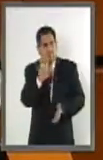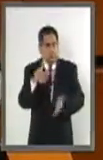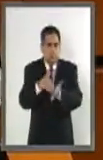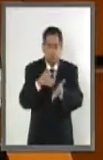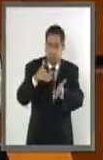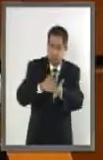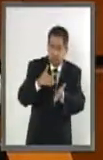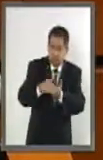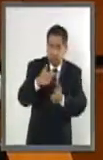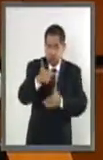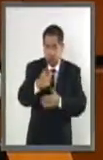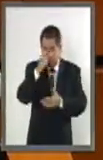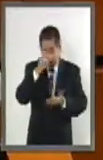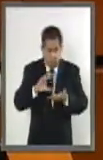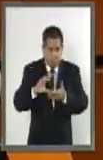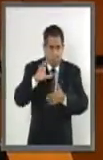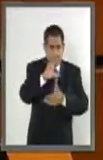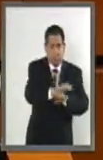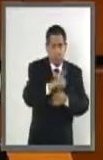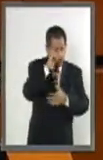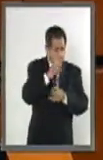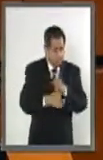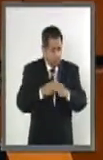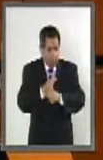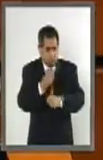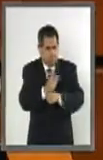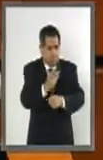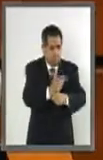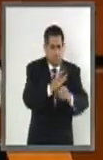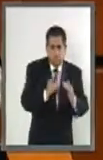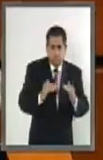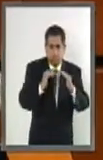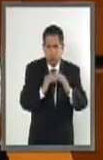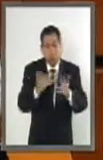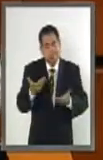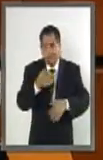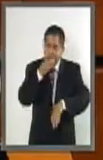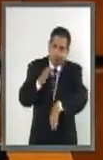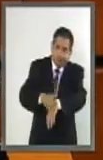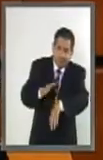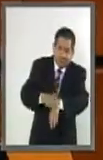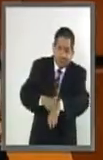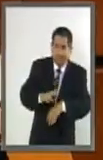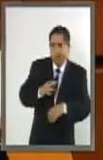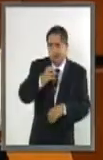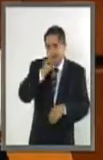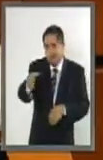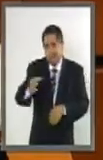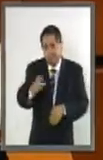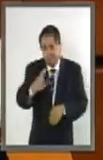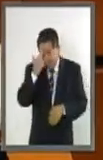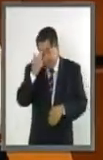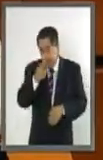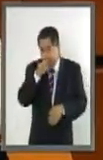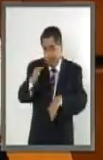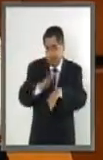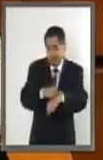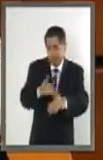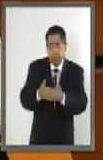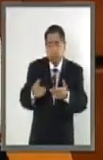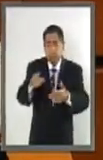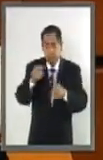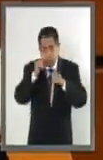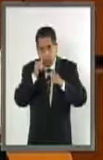pesos van a ser para la reconstrucción de vivienda. Solo que hay que recordarle al señor Presidente que ahora tiene que